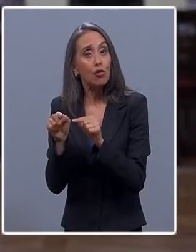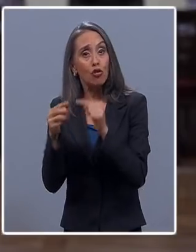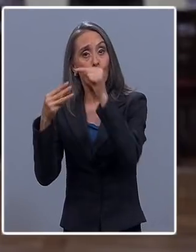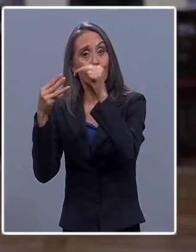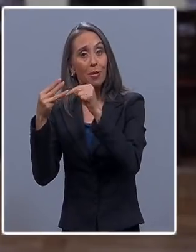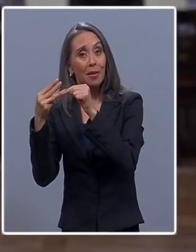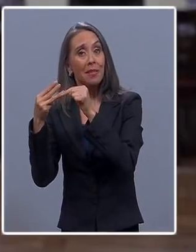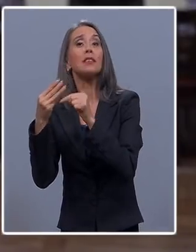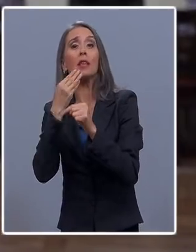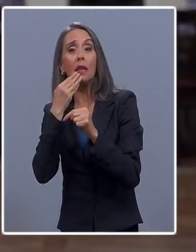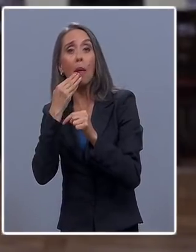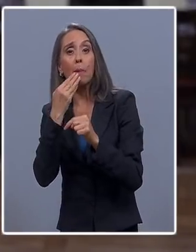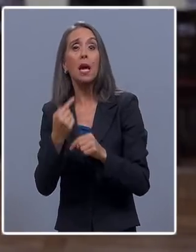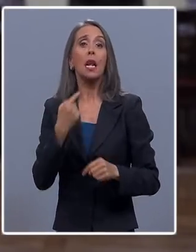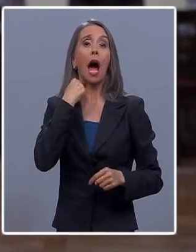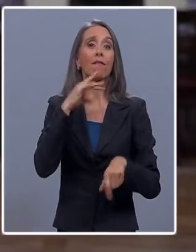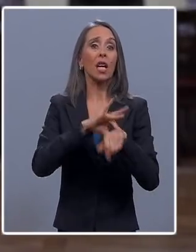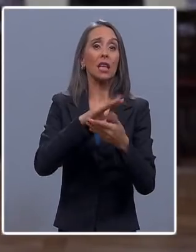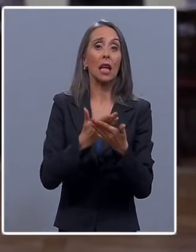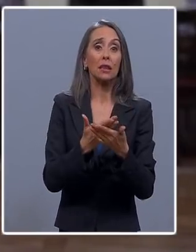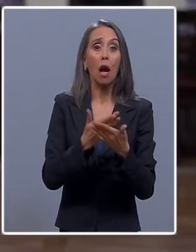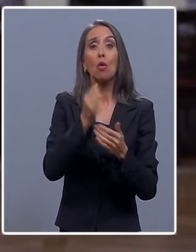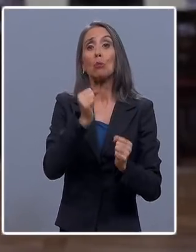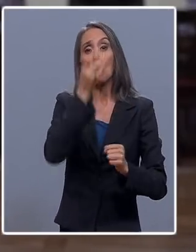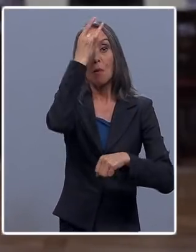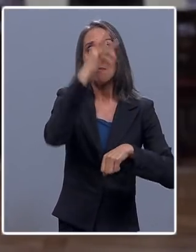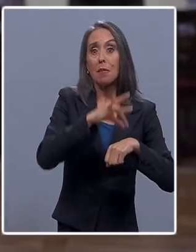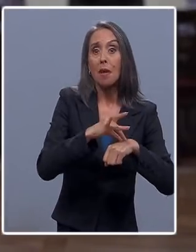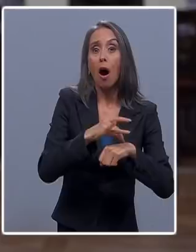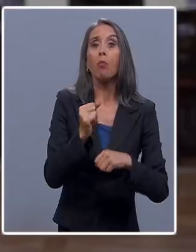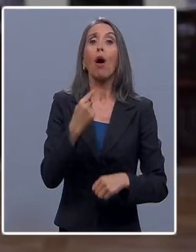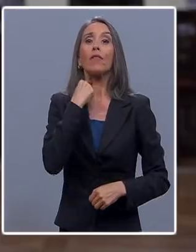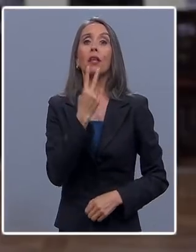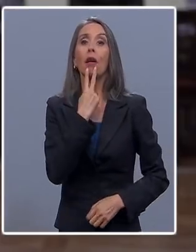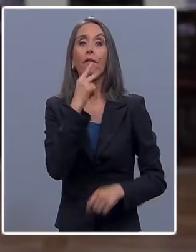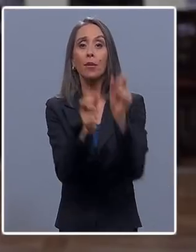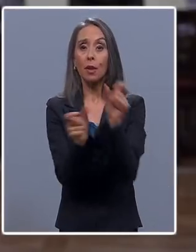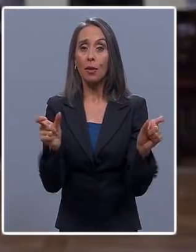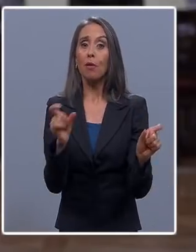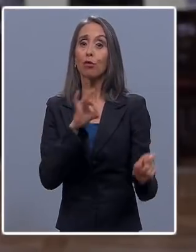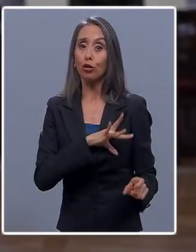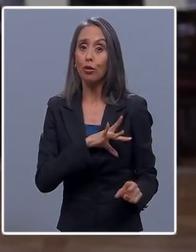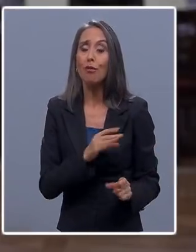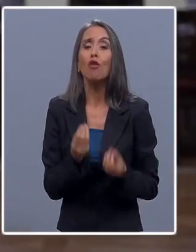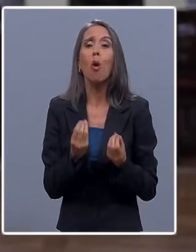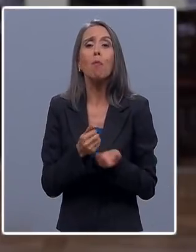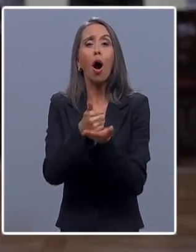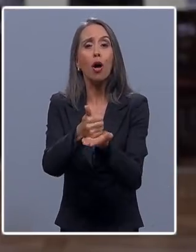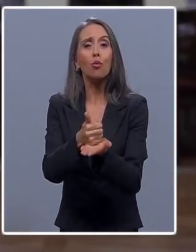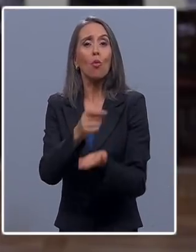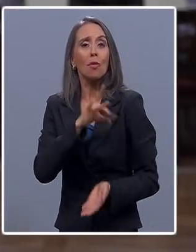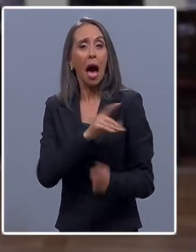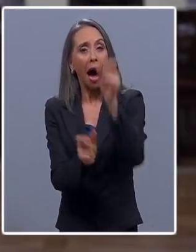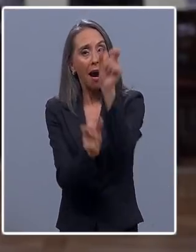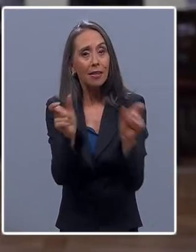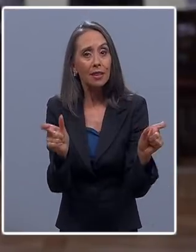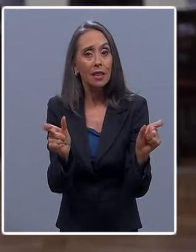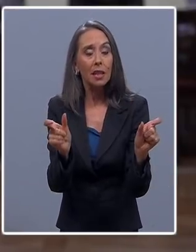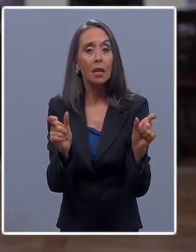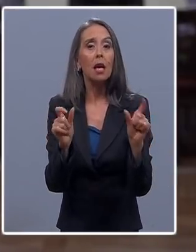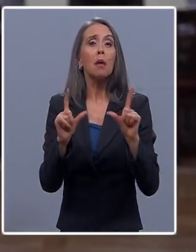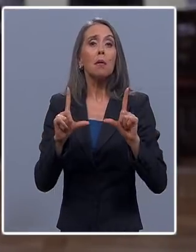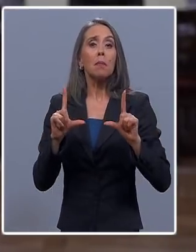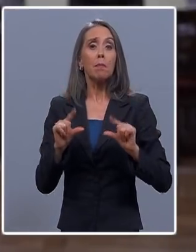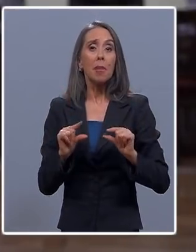afectan la salud y la vida de nuestros compatriotas. Para ayudar a los chilenos y aliviar las consecuencias